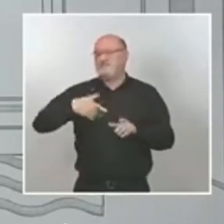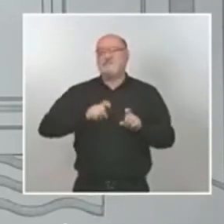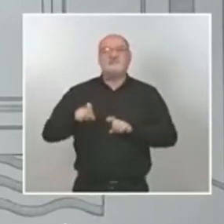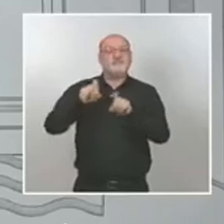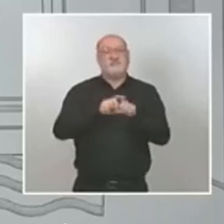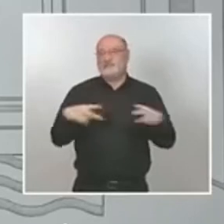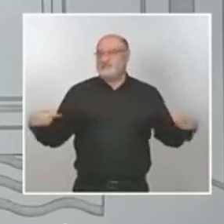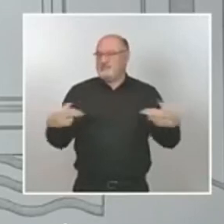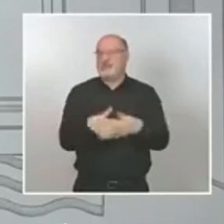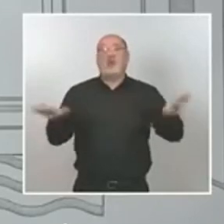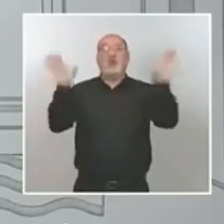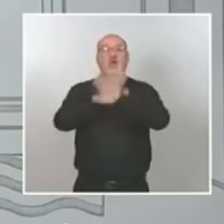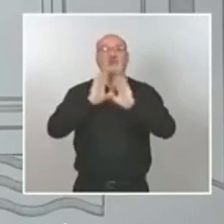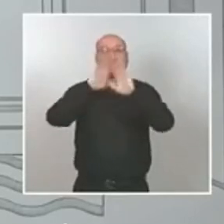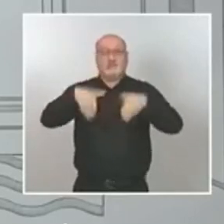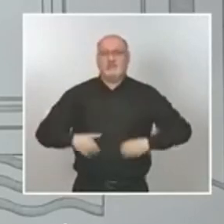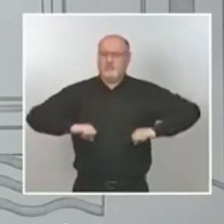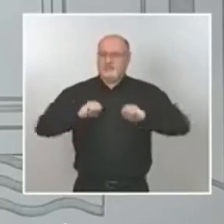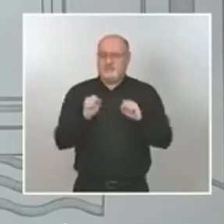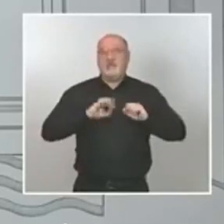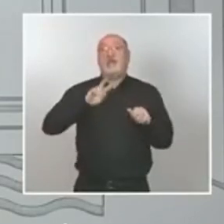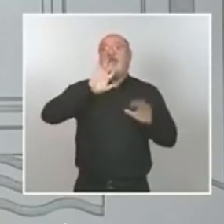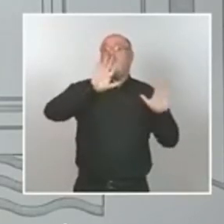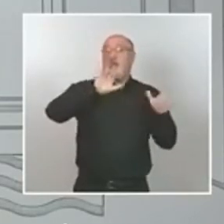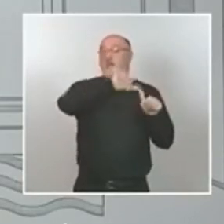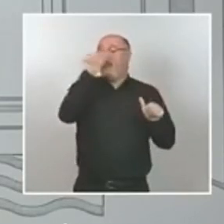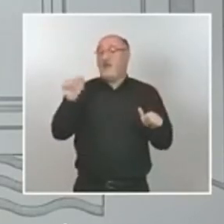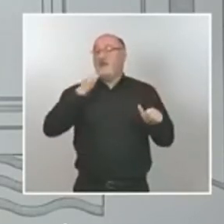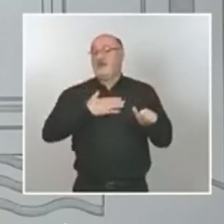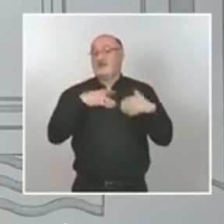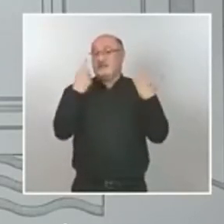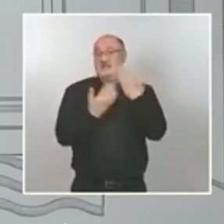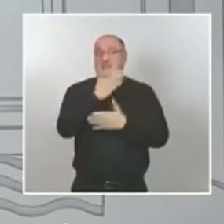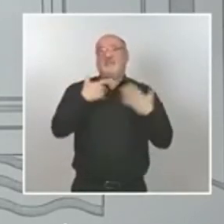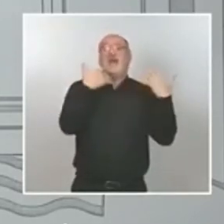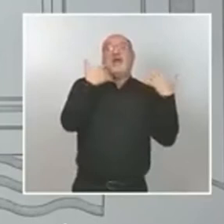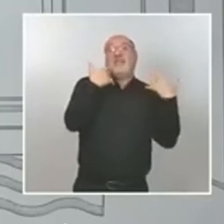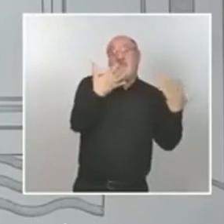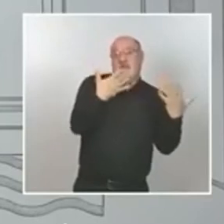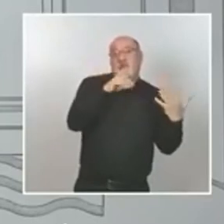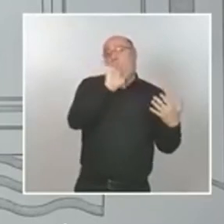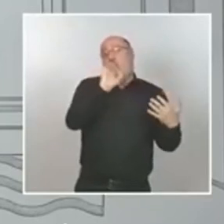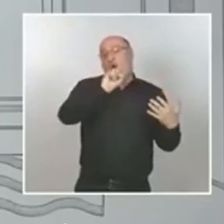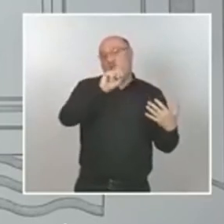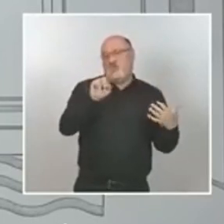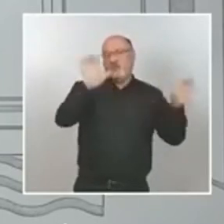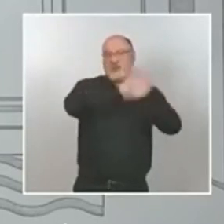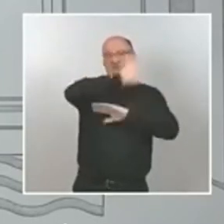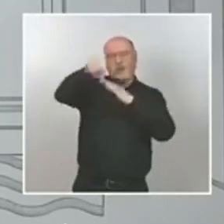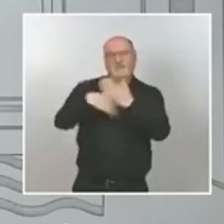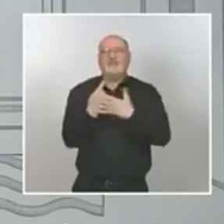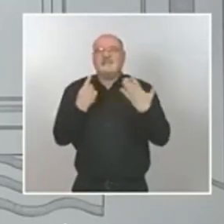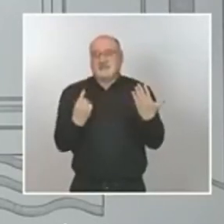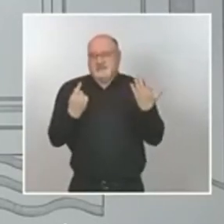nocturnas entre las 22 y 23 horas hasta las 6 de la mañana y también restricciones en cuanto al número de